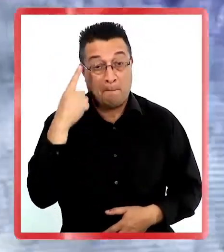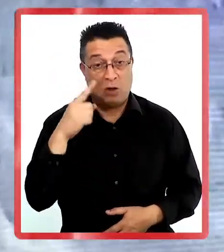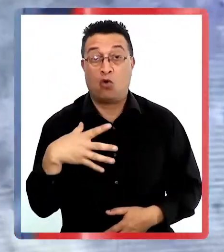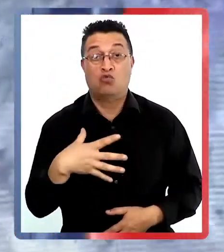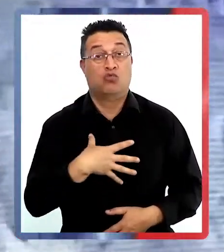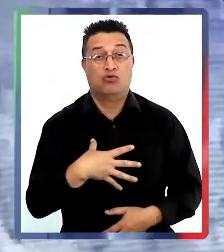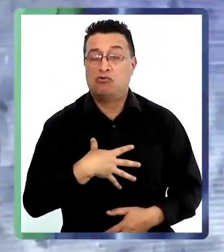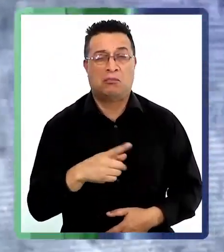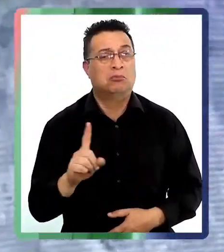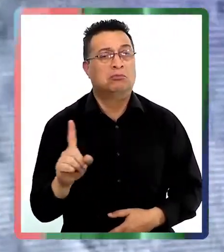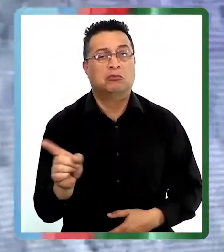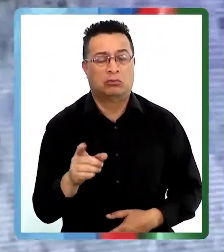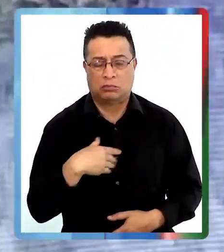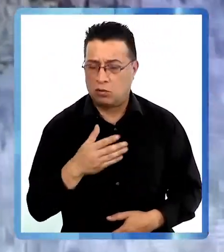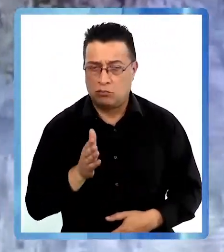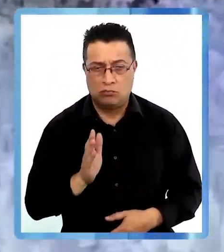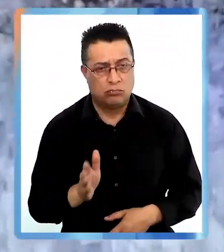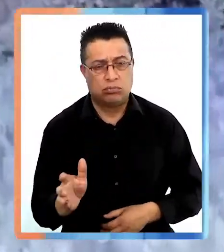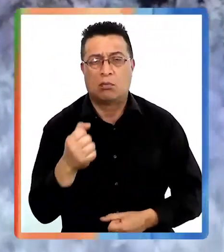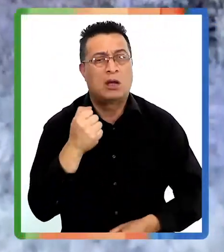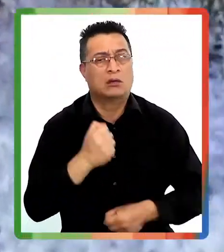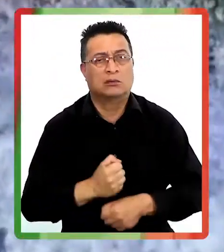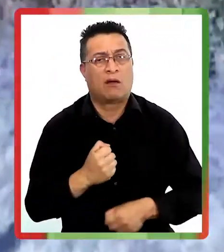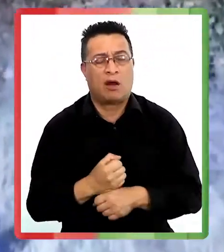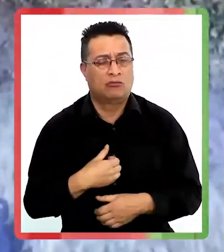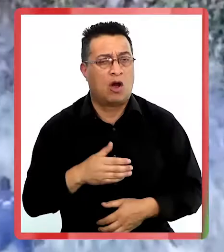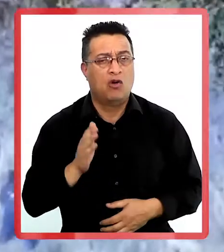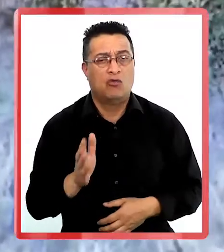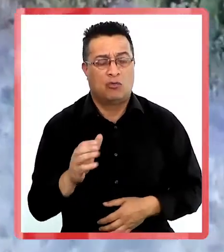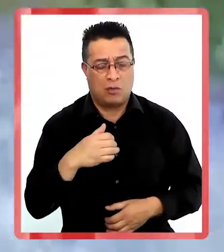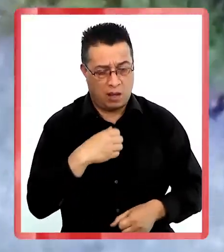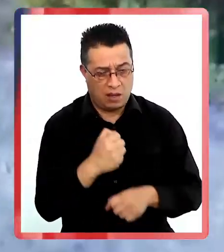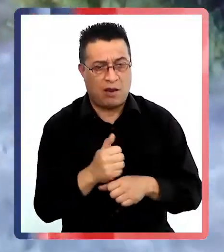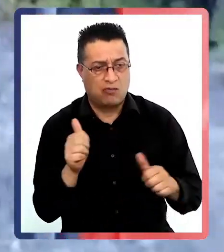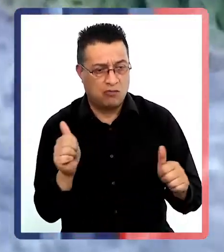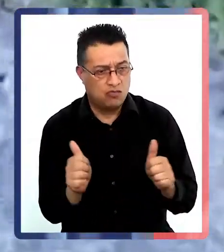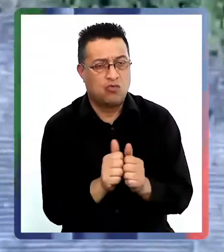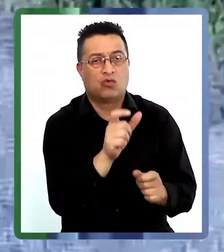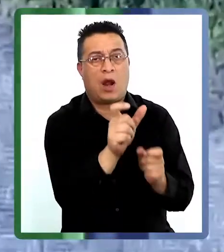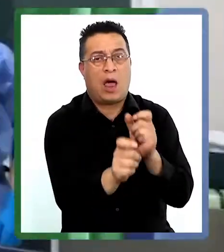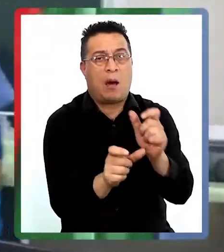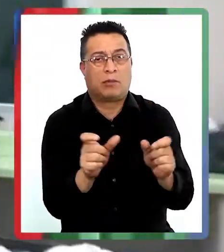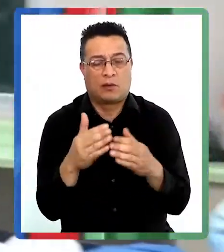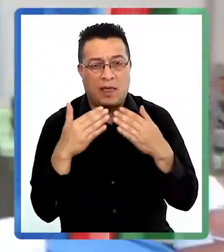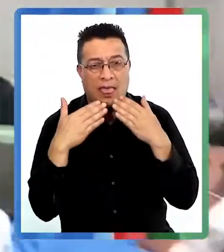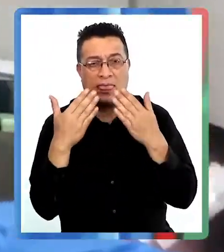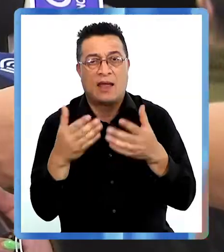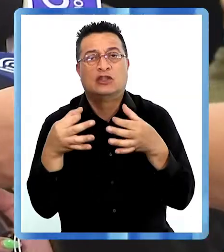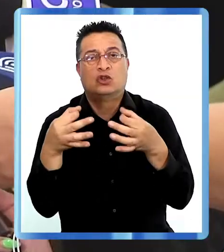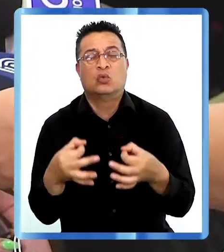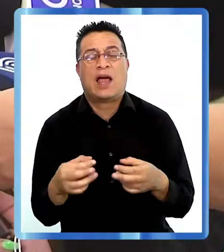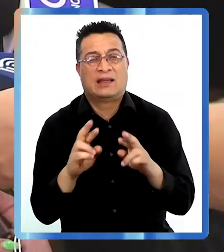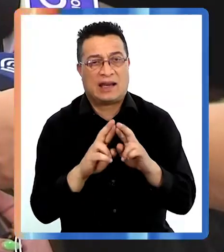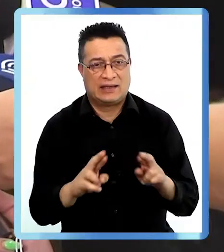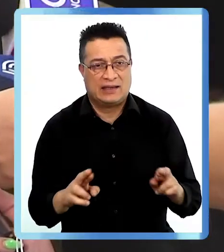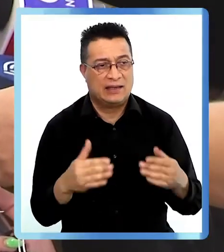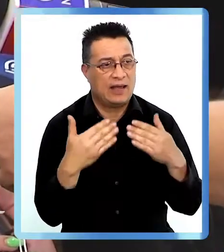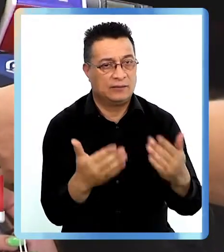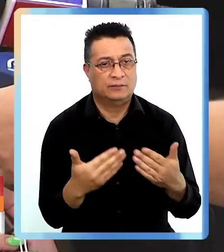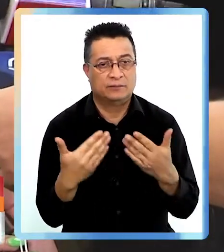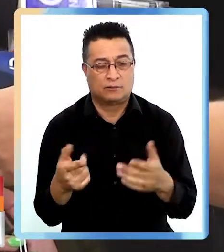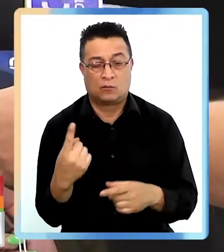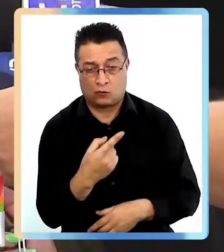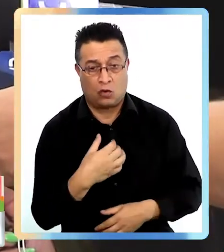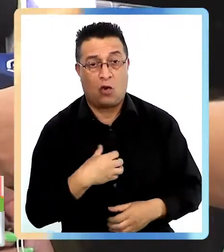no nos amedrenta, porque vamos a seguir haciendo nuestro trabajo. Nuestro trabajo es estar con la gente, brindar seguridad y tranquilidad.